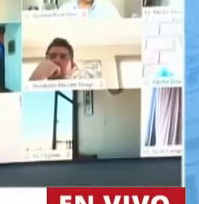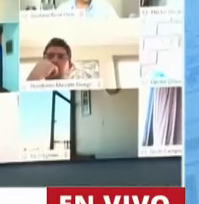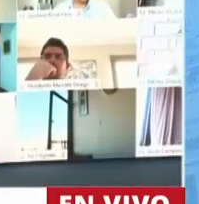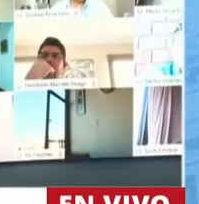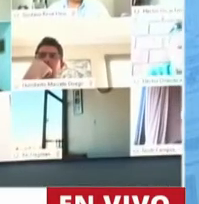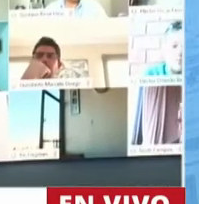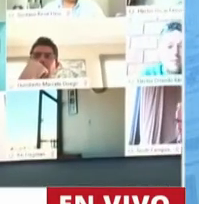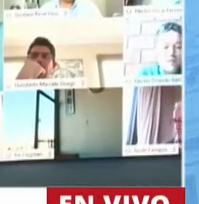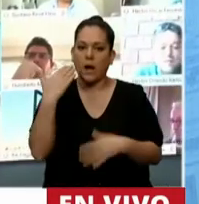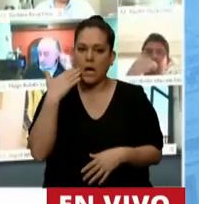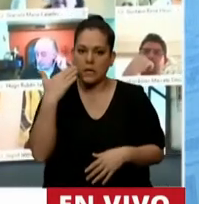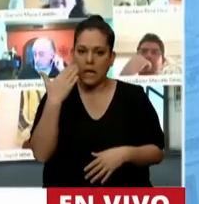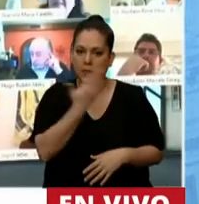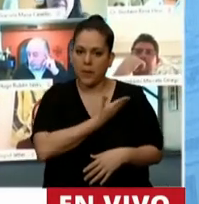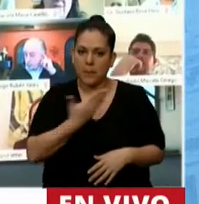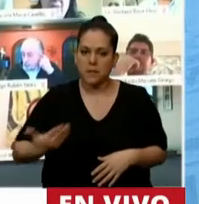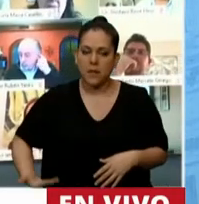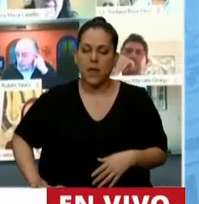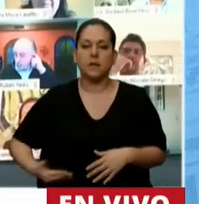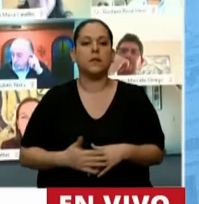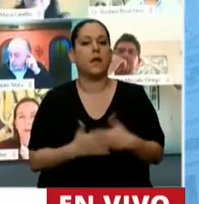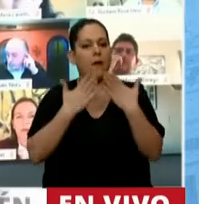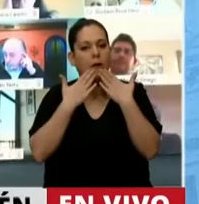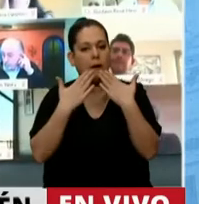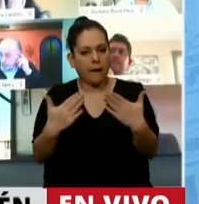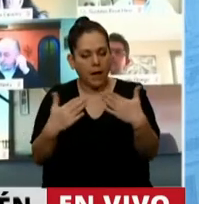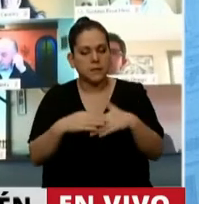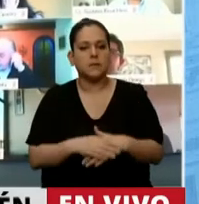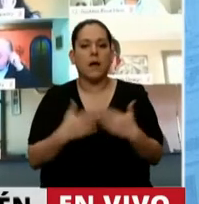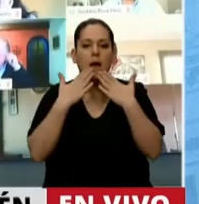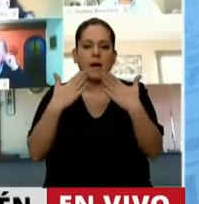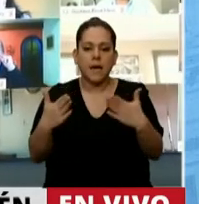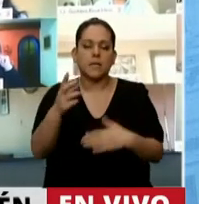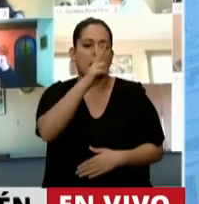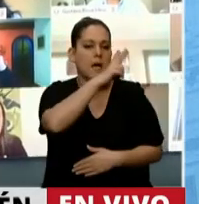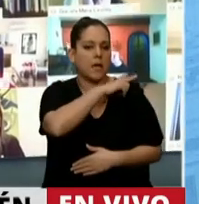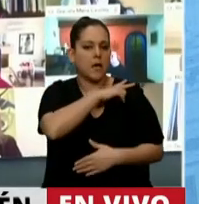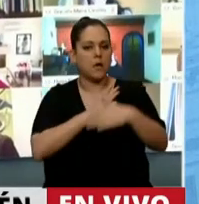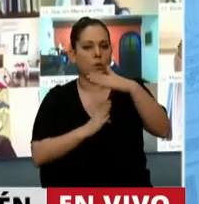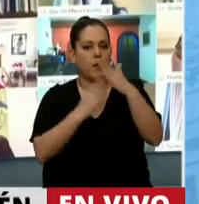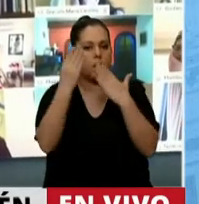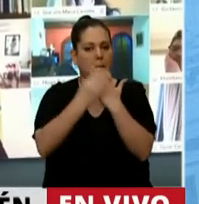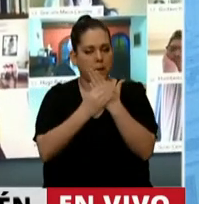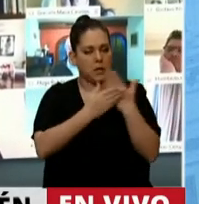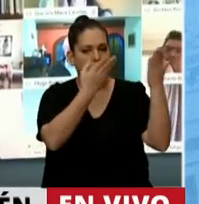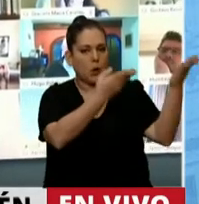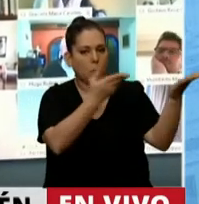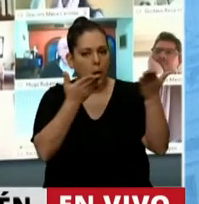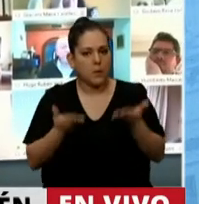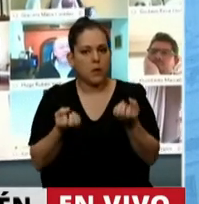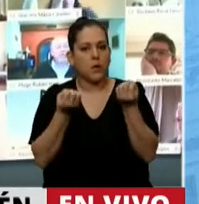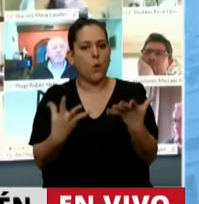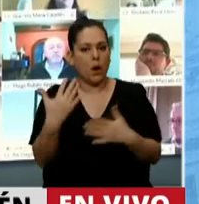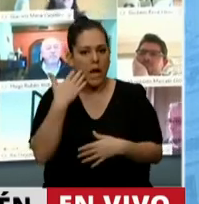Buenas tardes, señor Presidente. Gracias. Gracias, señor Jefe de Gabinete. Bienvenido y buenas